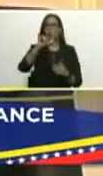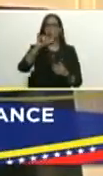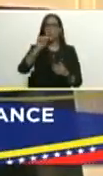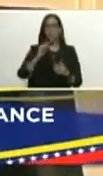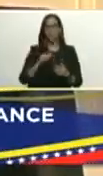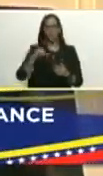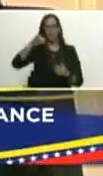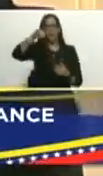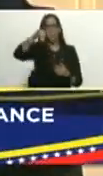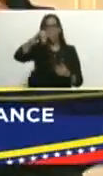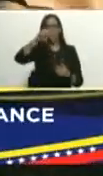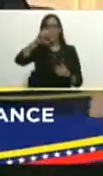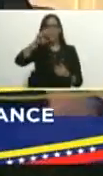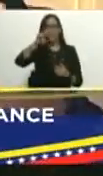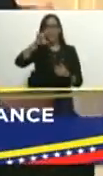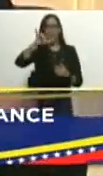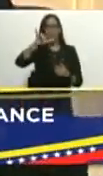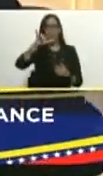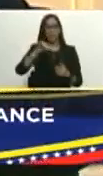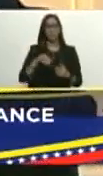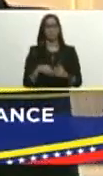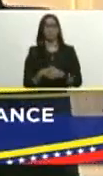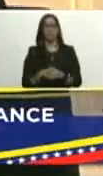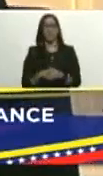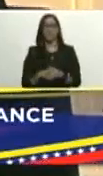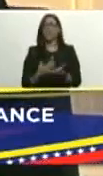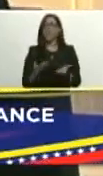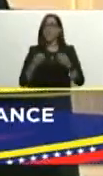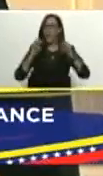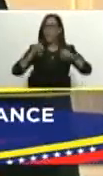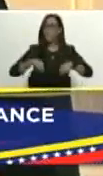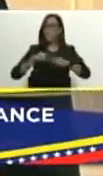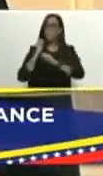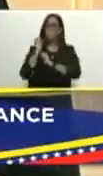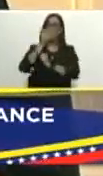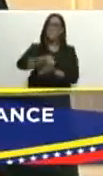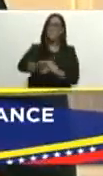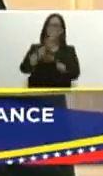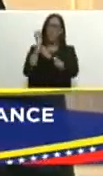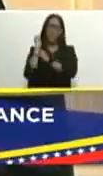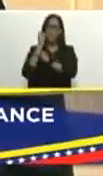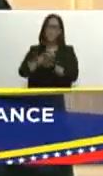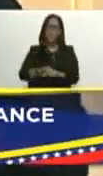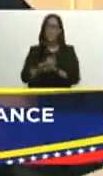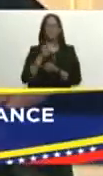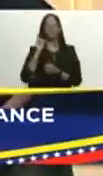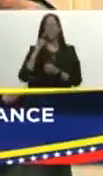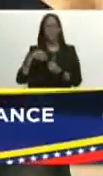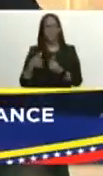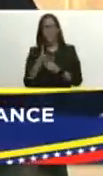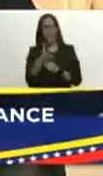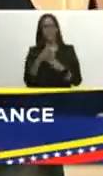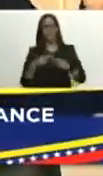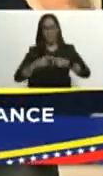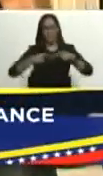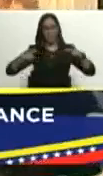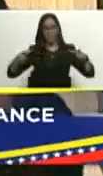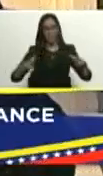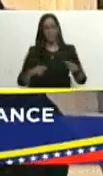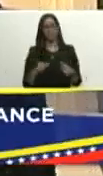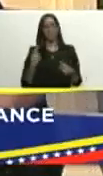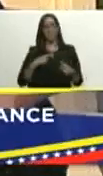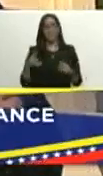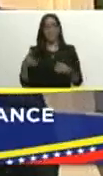que vienen creciendo la pesca y la acuicultura que está creciendo de manera extraordinaria también tenemos una ribazón de